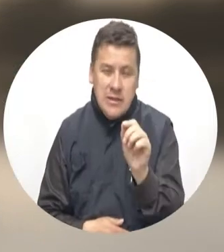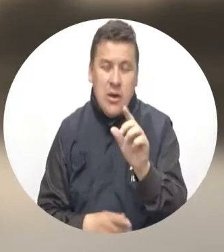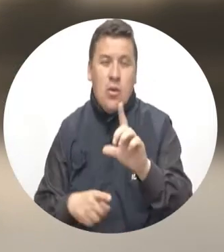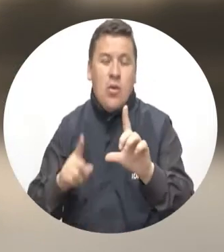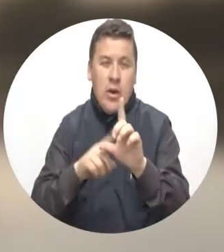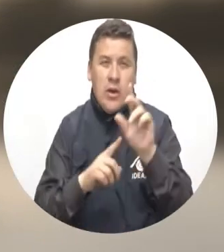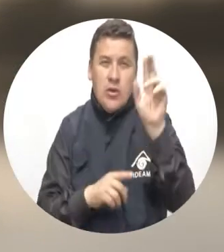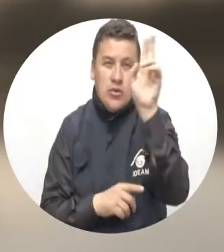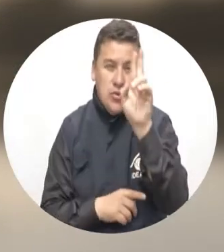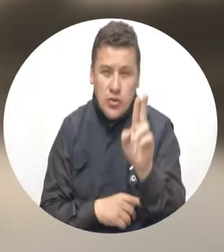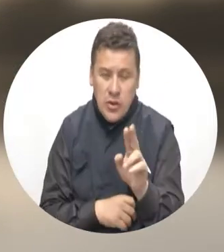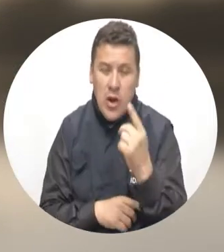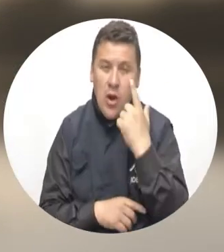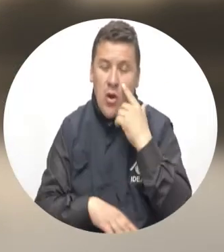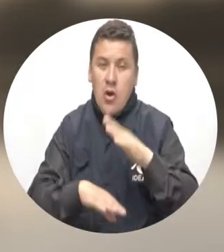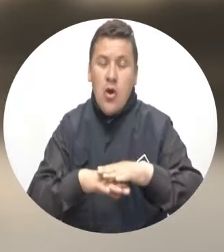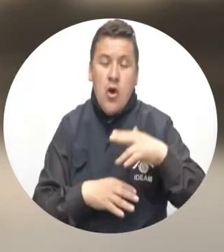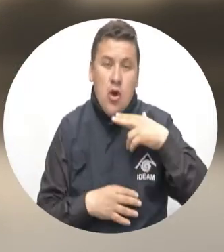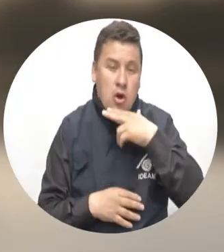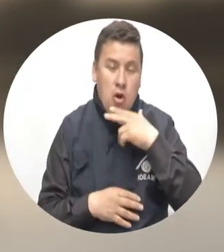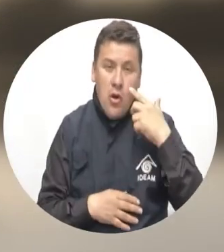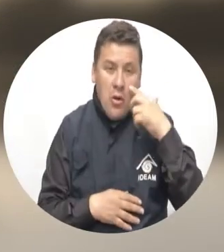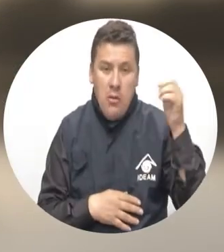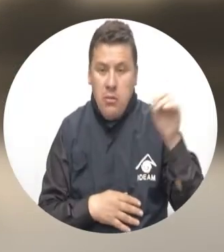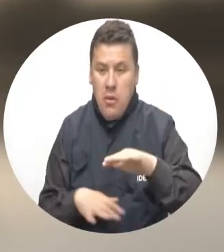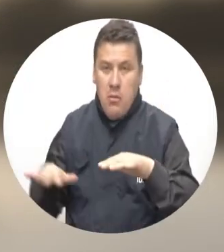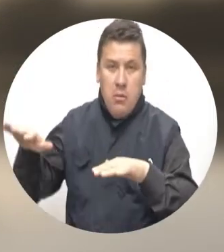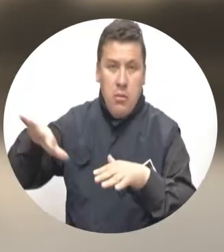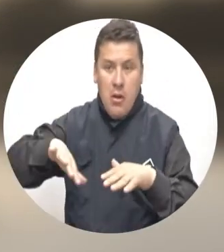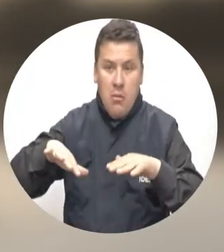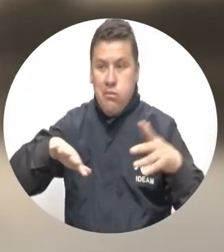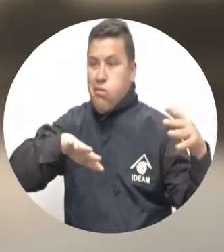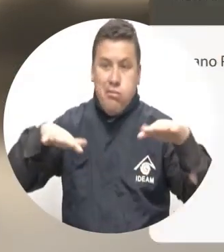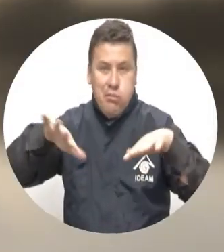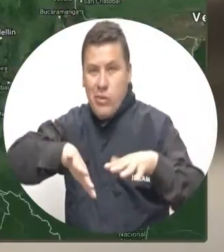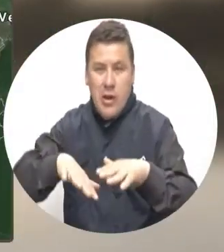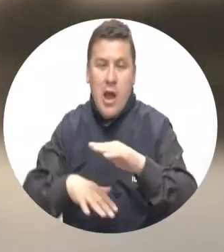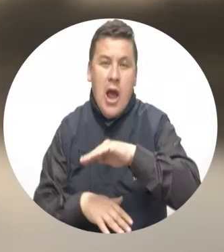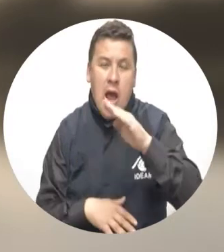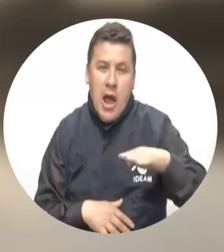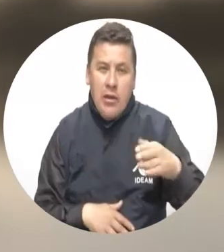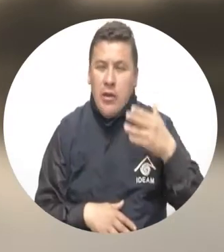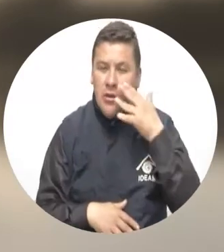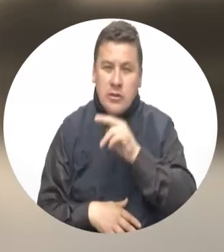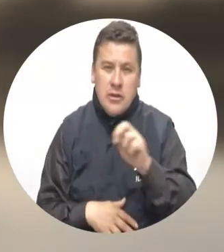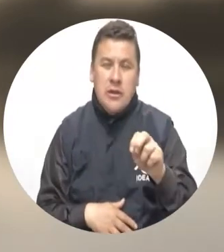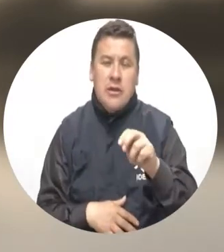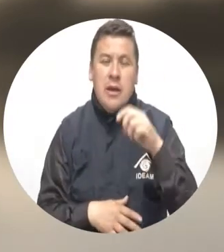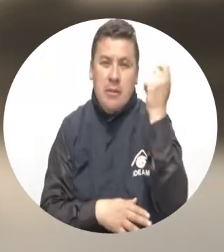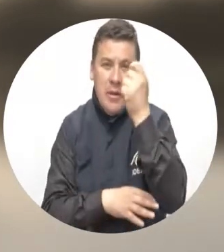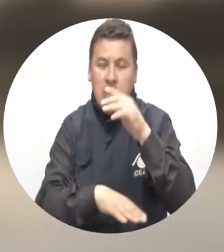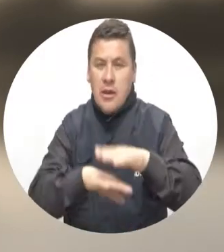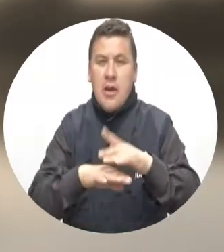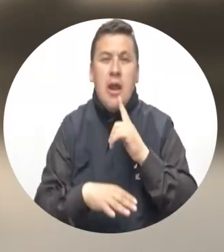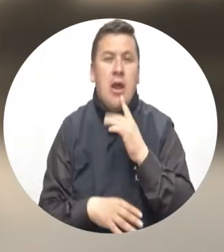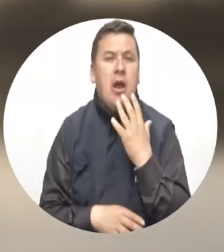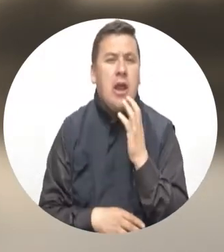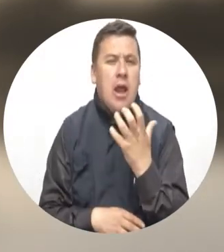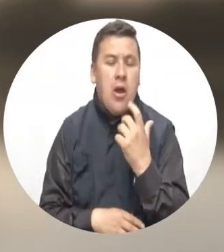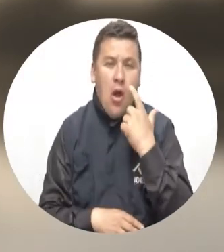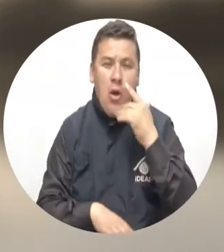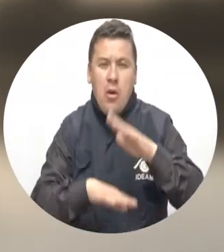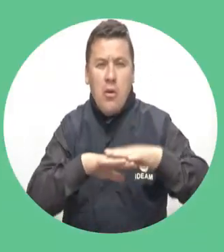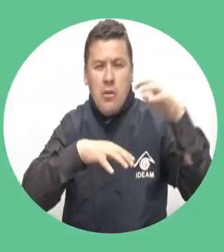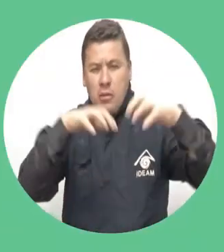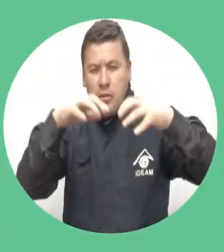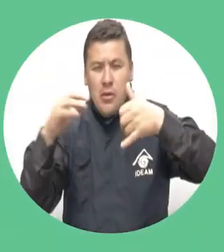Sucre. Alerta roja por deslizamientos en Antioquia, Norte de Santander y Meta. Alerta naranja por tiempo lluvioso en